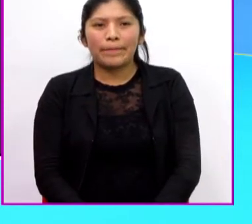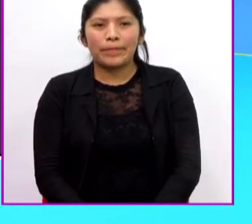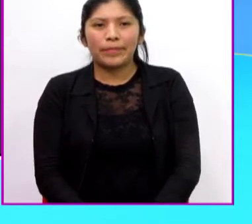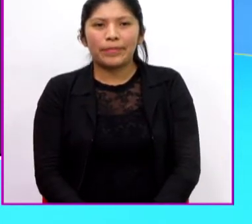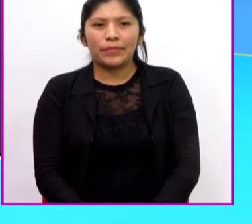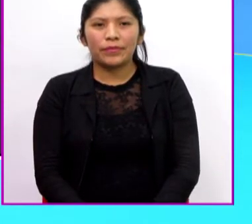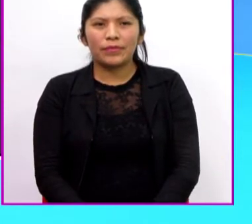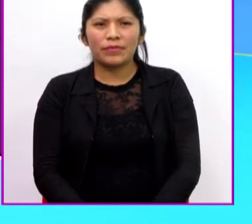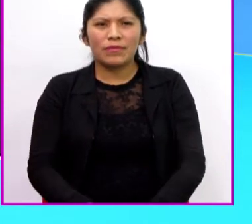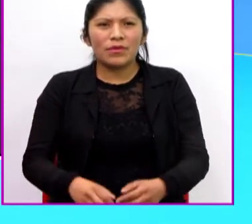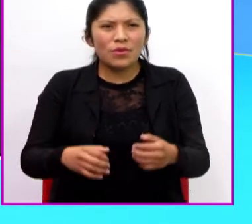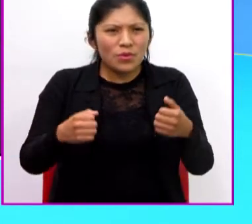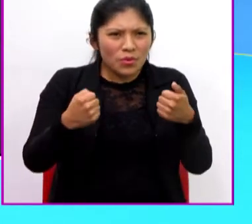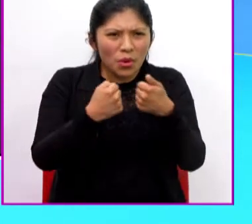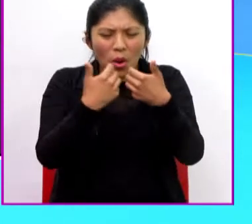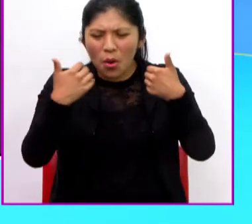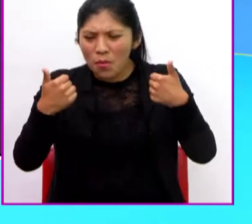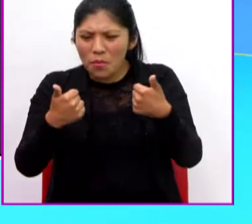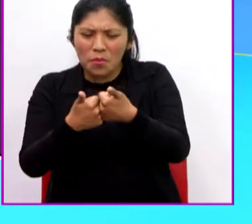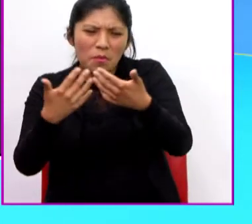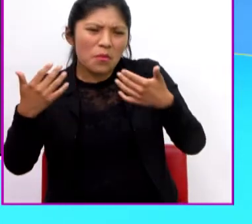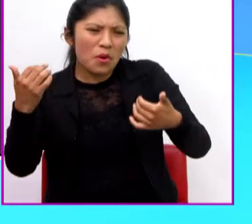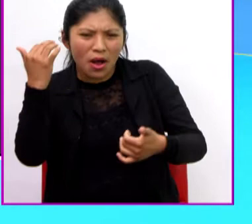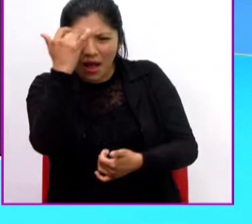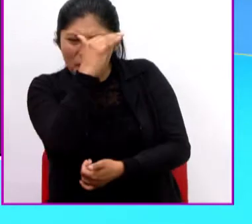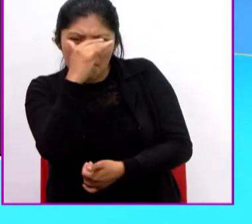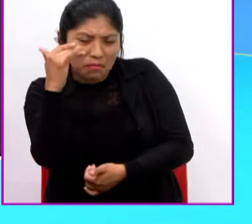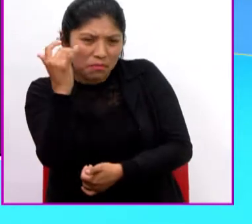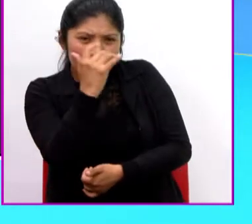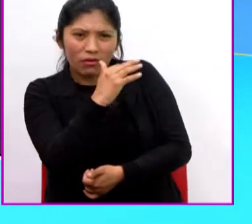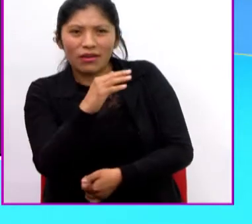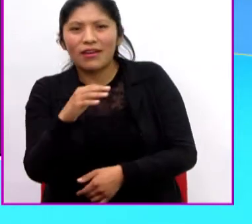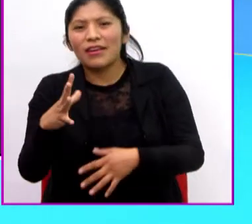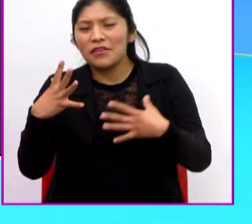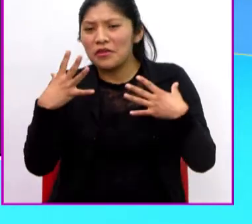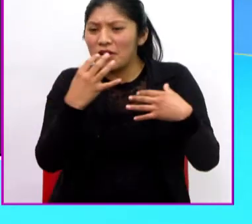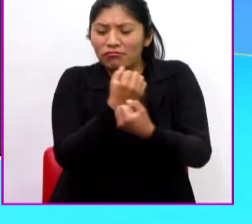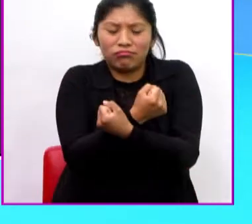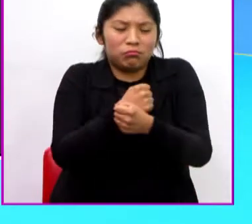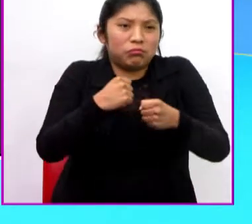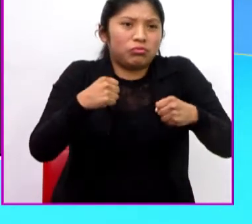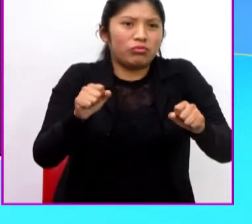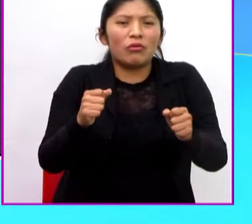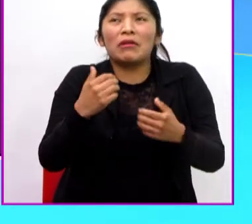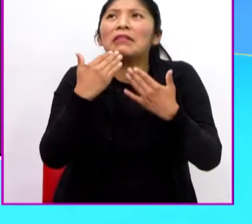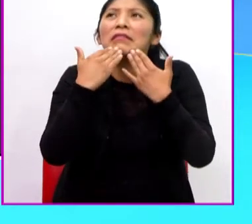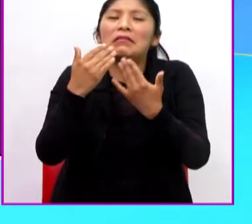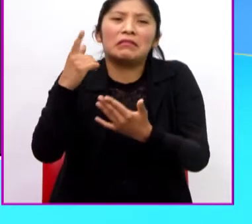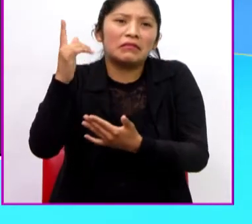¡Golpeó al borracho! ¡Se salvó de milagro! ¡Gracias, Virgencita!